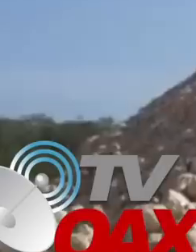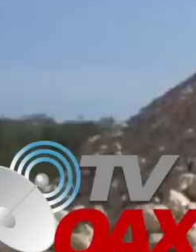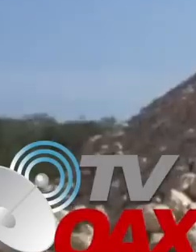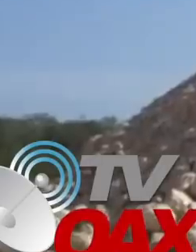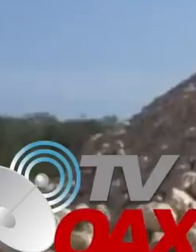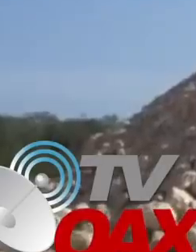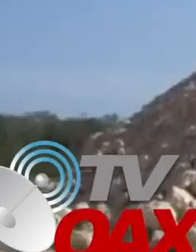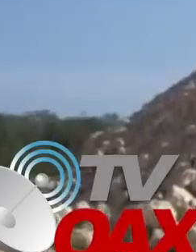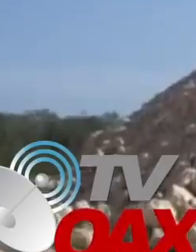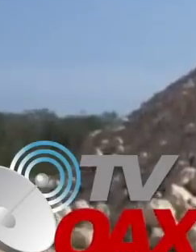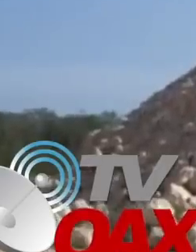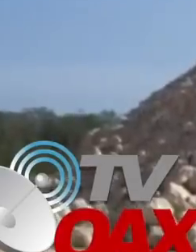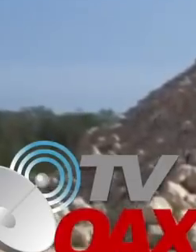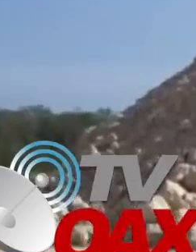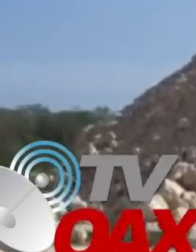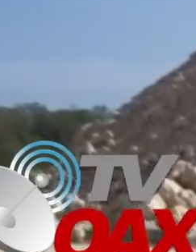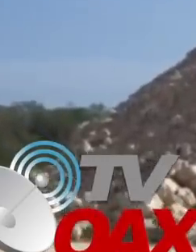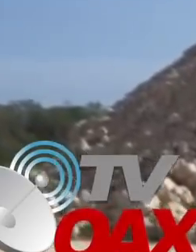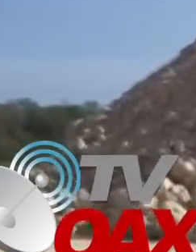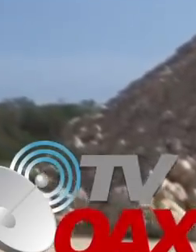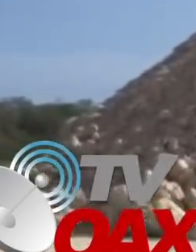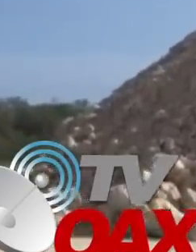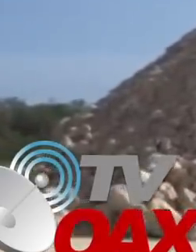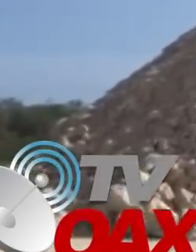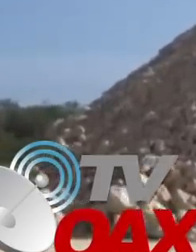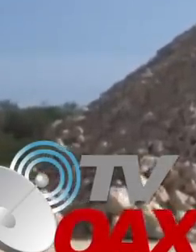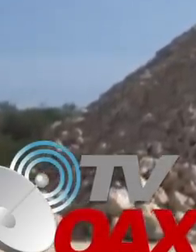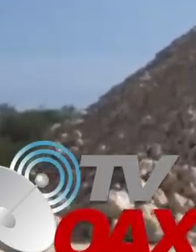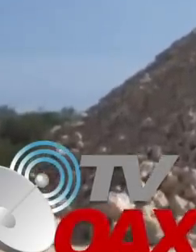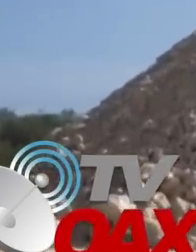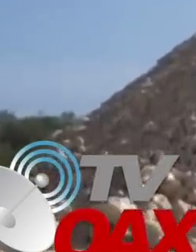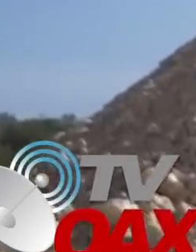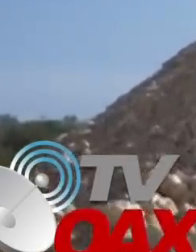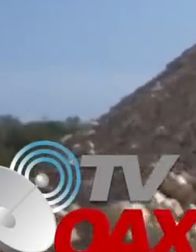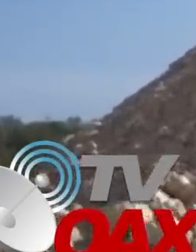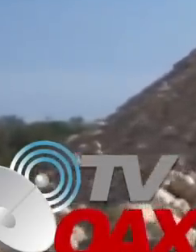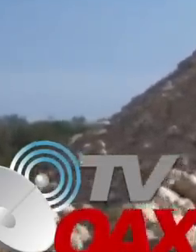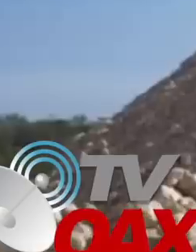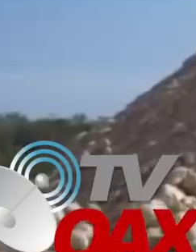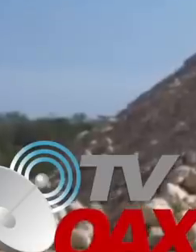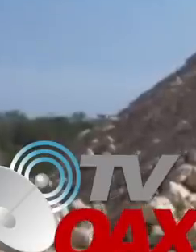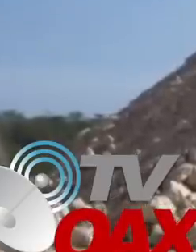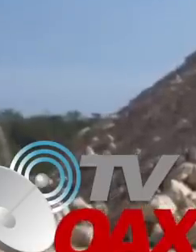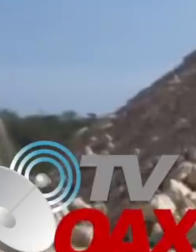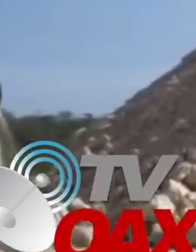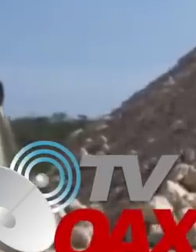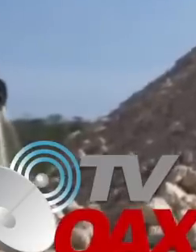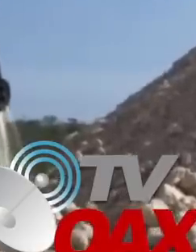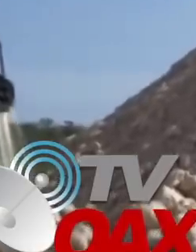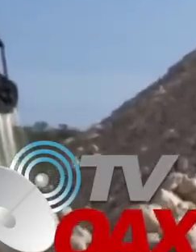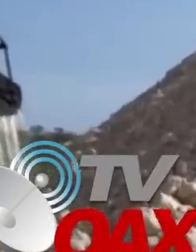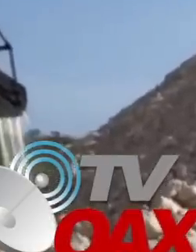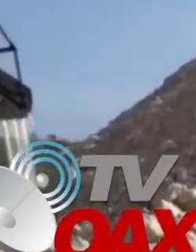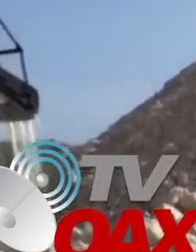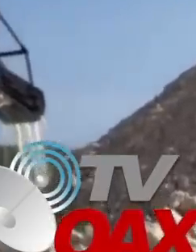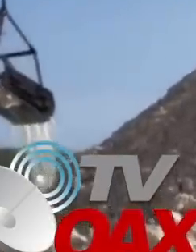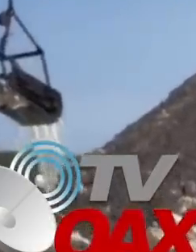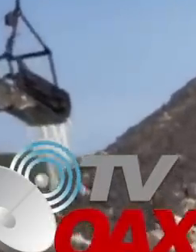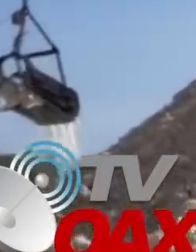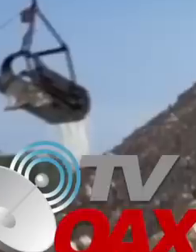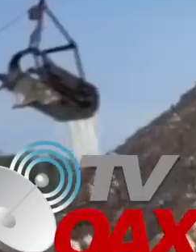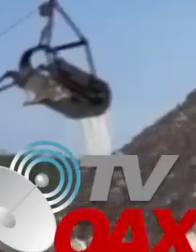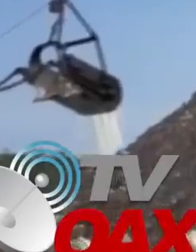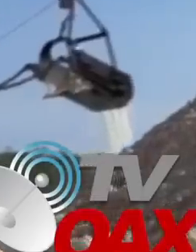de que se les compra todo. Son 2.400